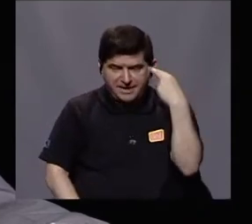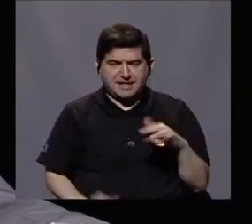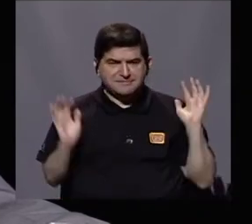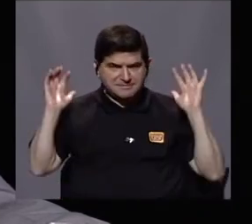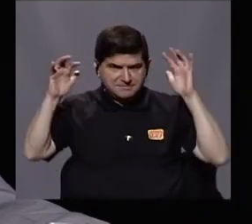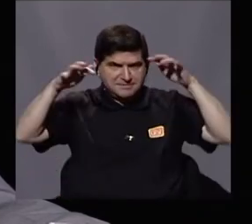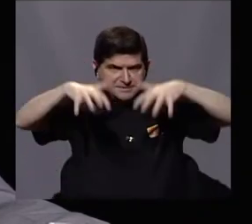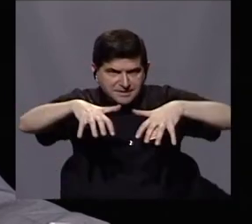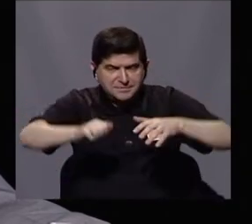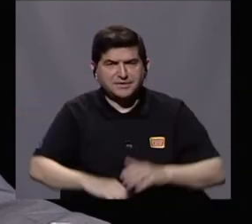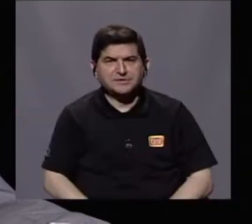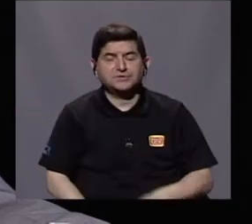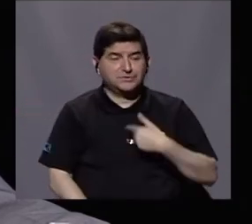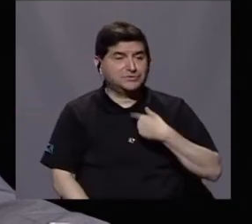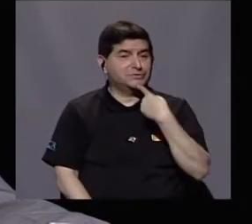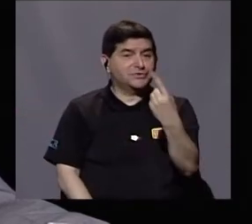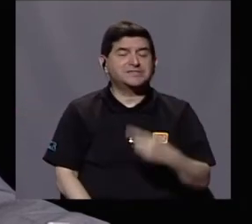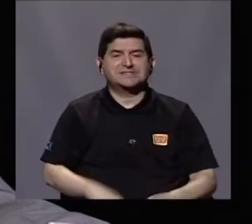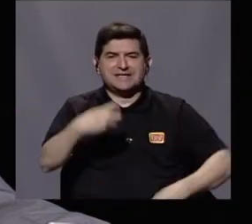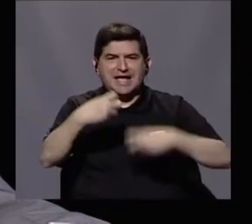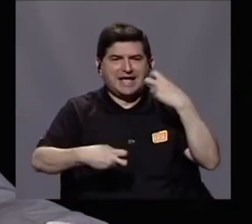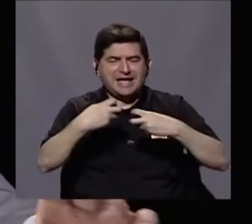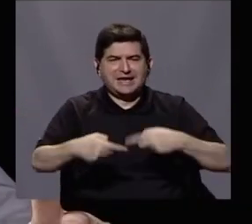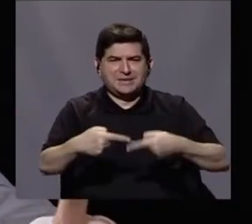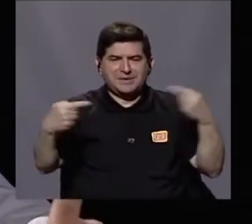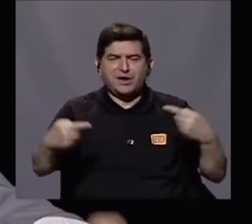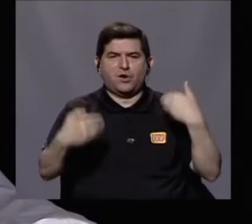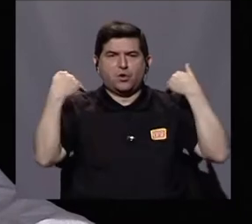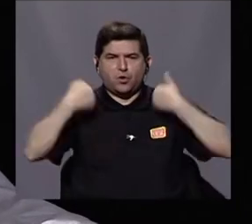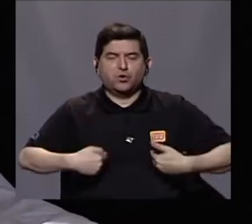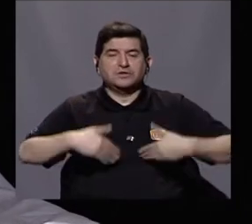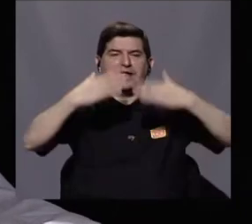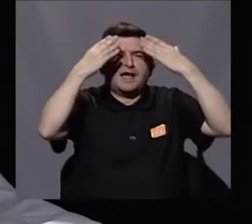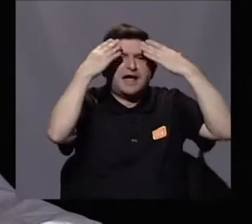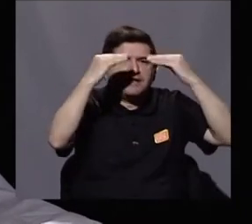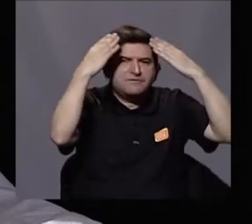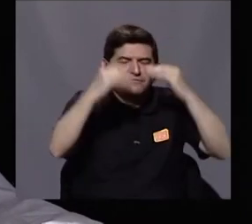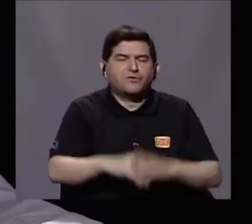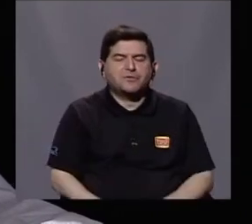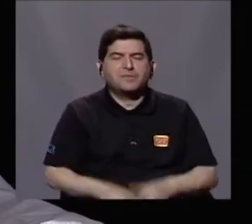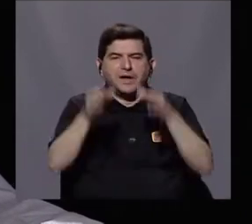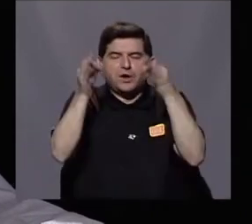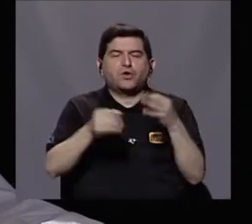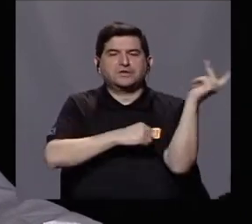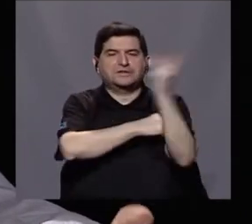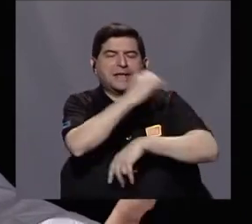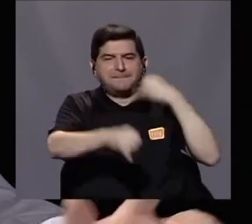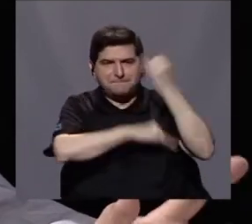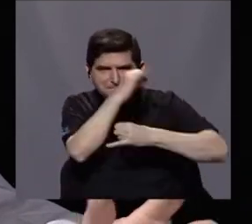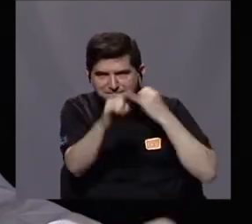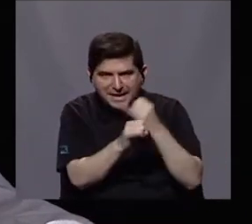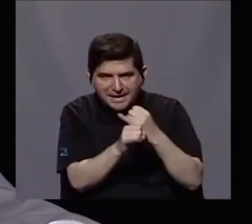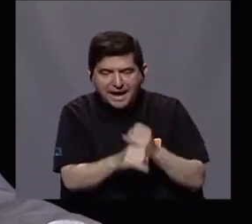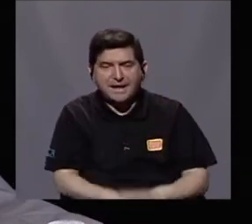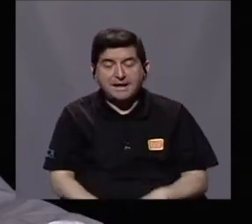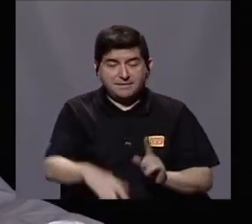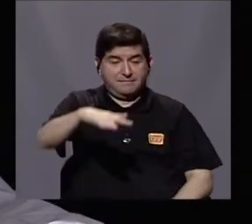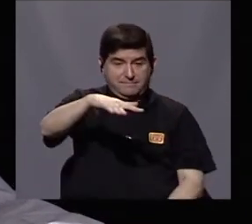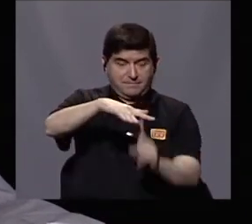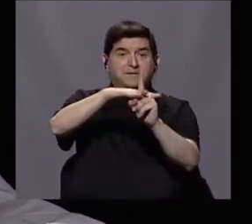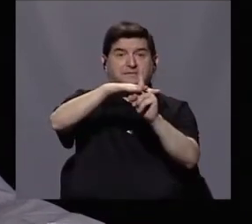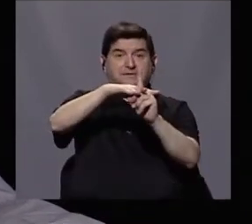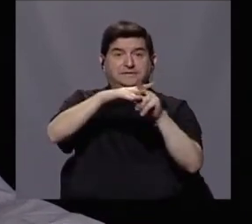migraciones, cuando me refería a crímenes de lesa humanidad, me refería a un informe que hizo la Corte Penal Internacional, y donde figura casualmente